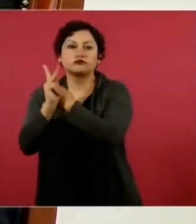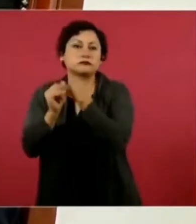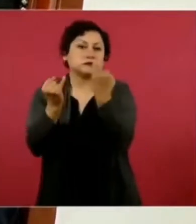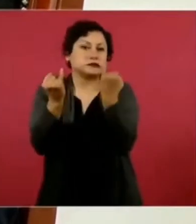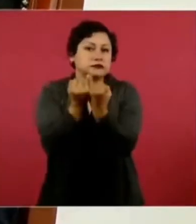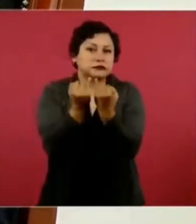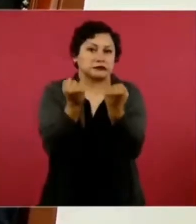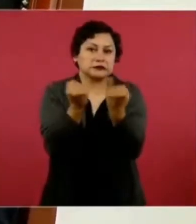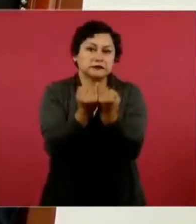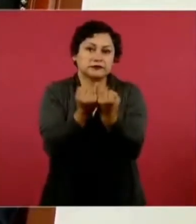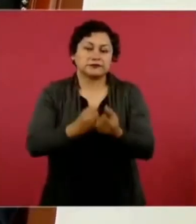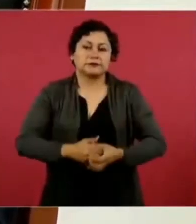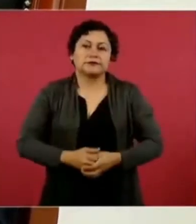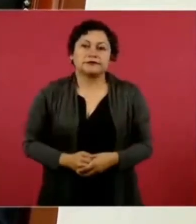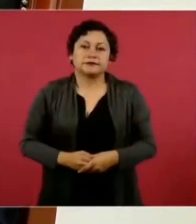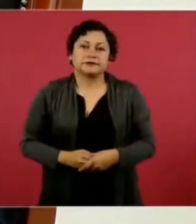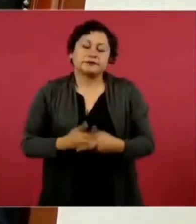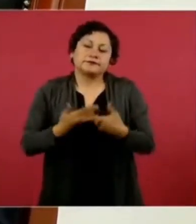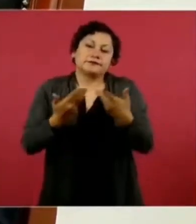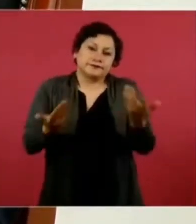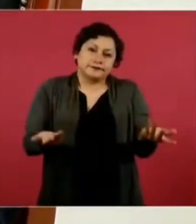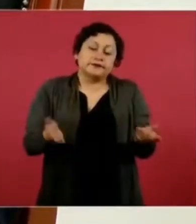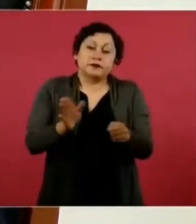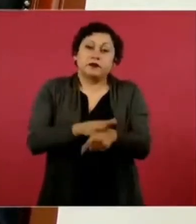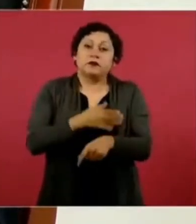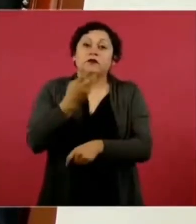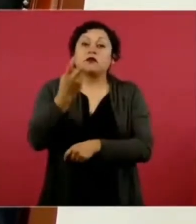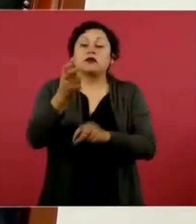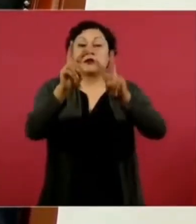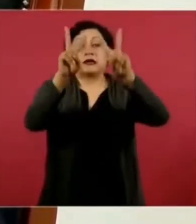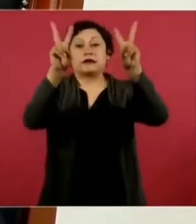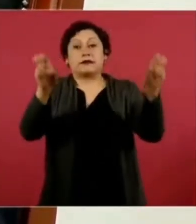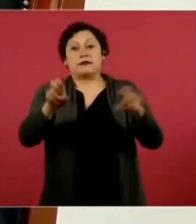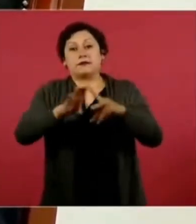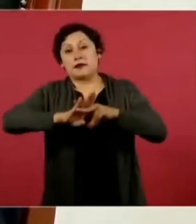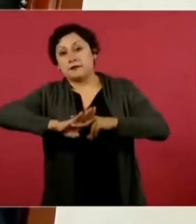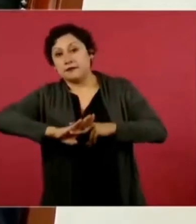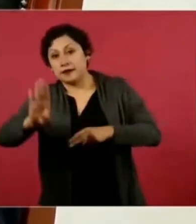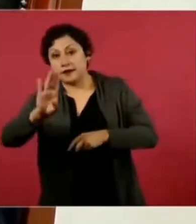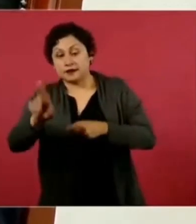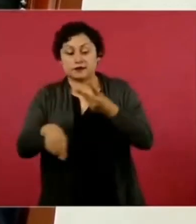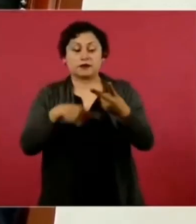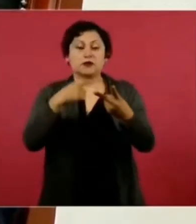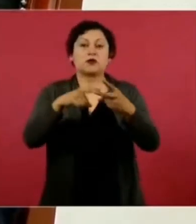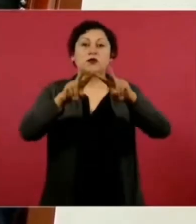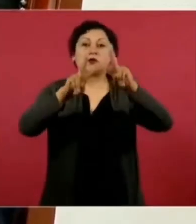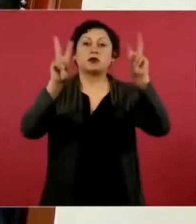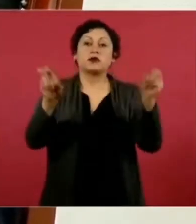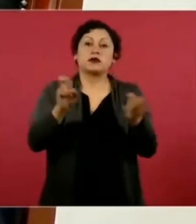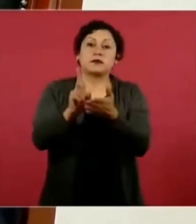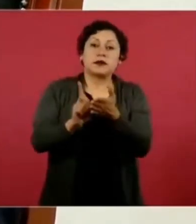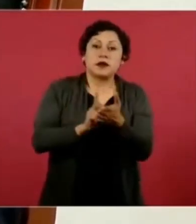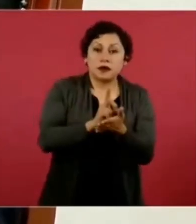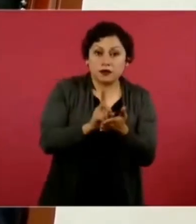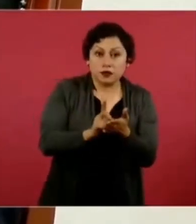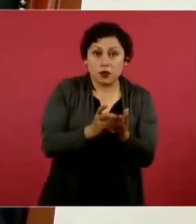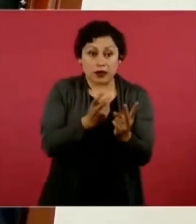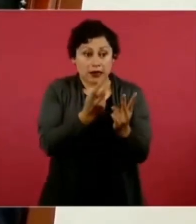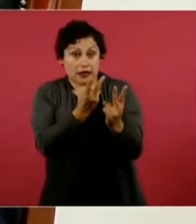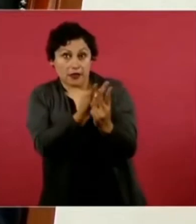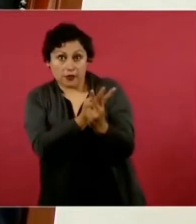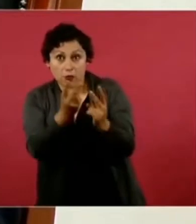Entonces, lo de la migración, lo de las drogas se está atendiendo, vamos avanzando,